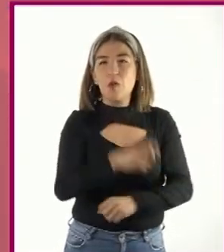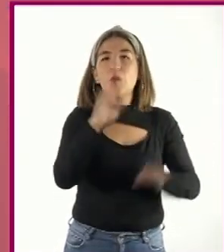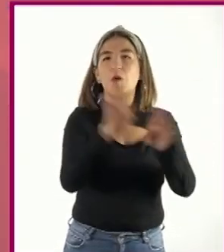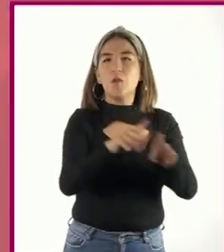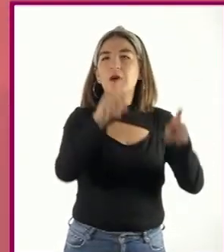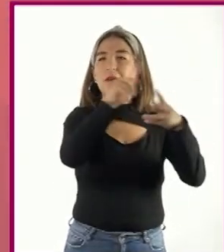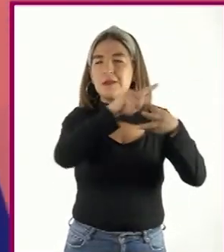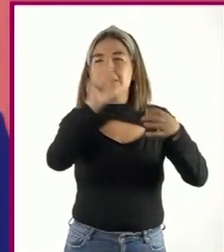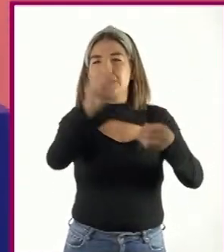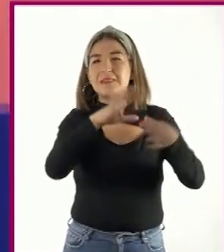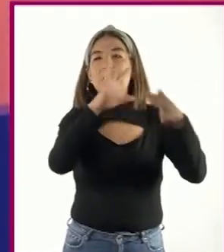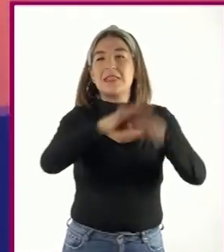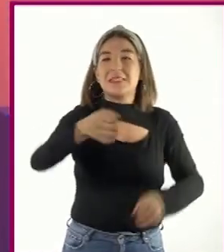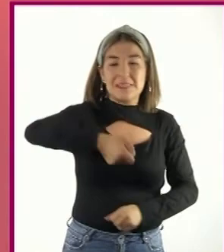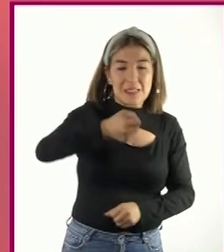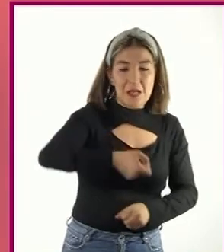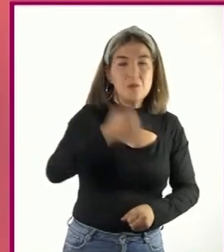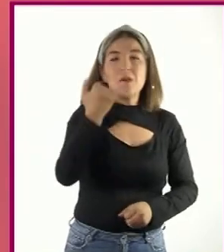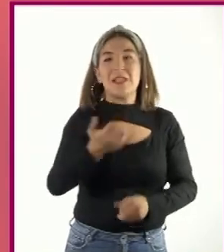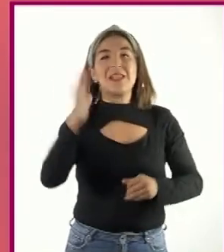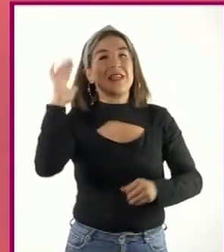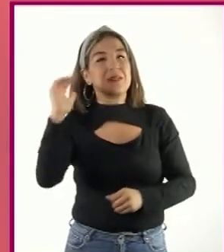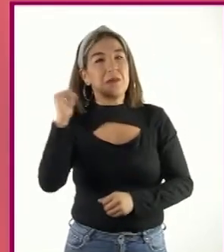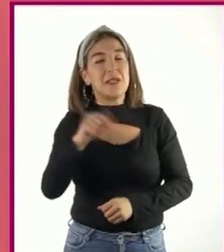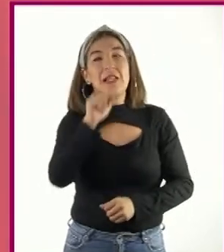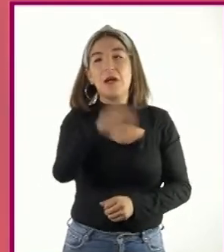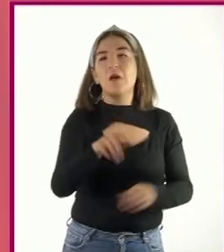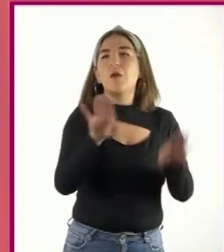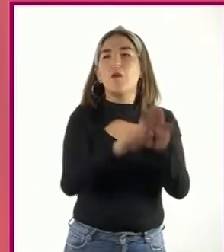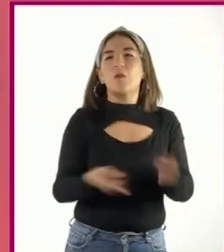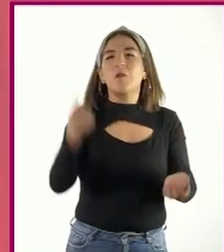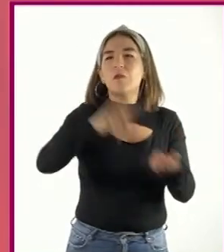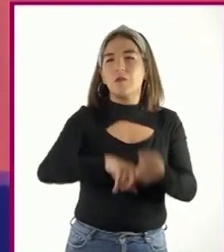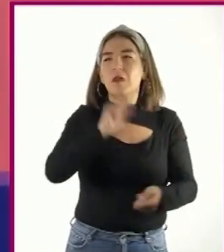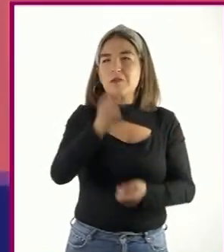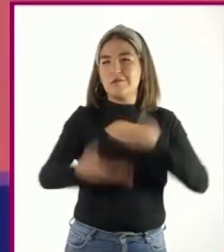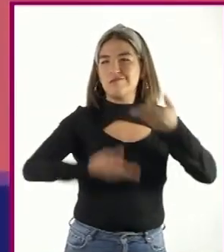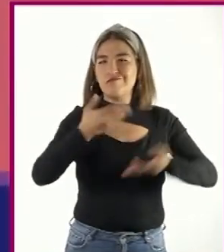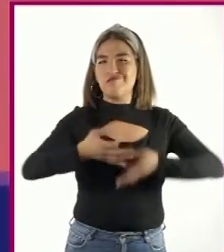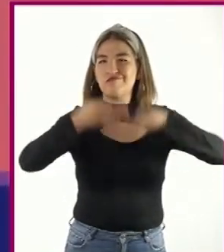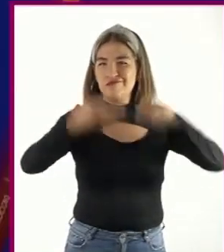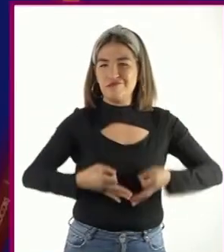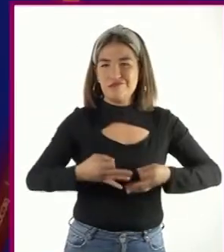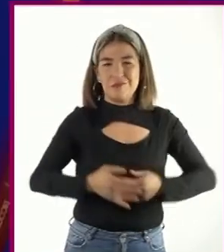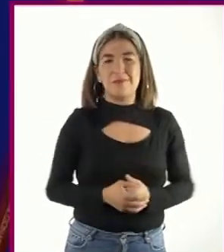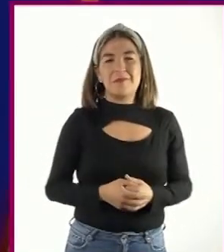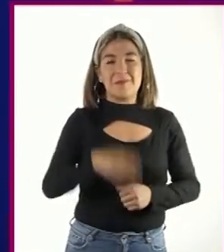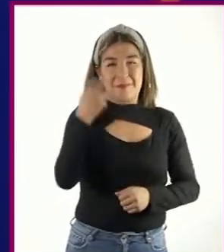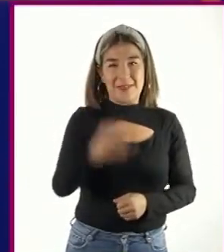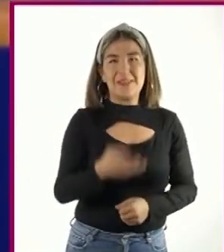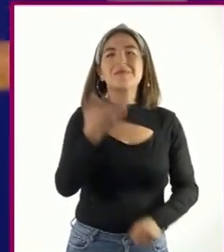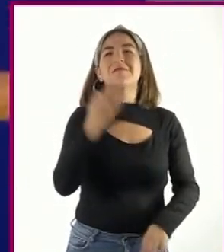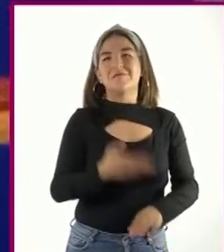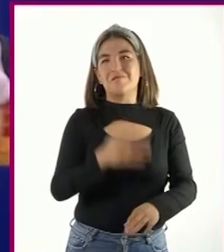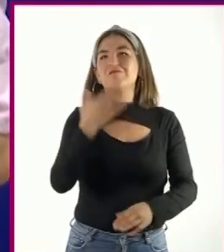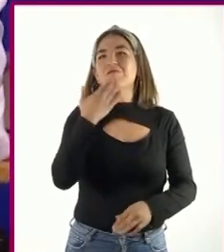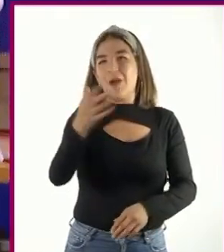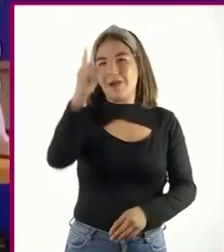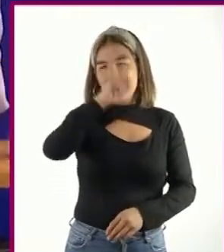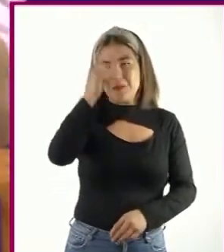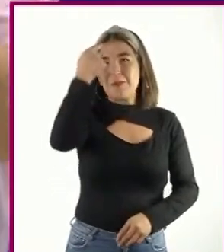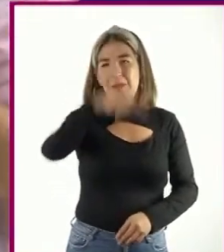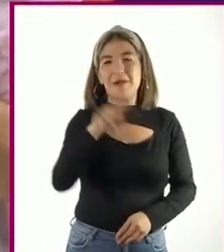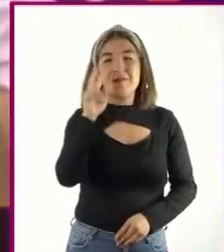identificar si el saludo y la despedida reflejan mayor formalidad. Ese es un buen consejo para